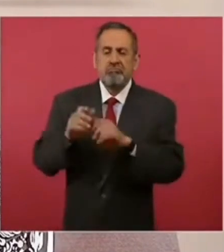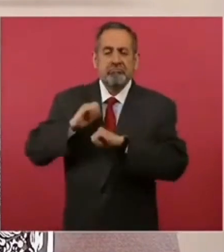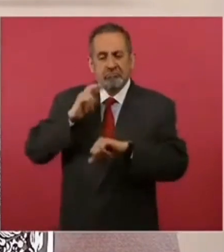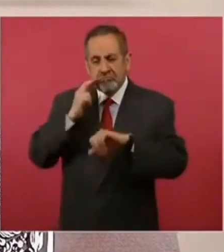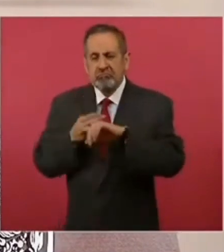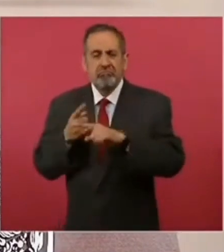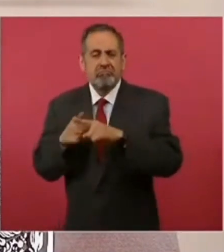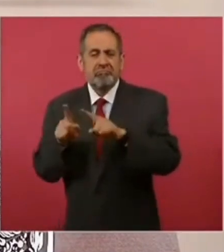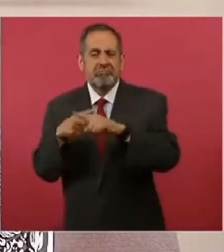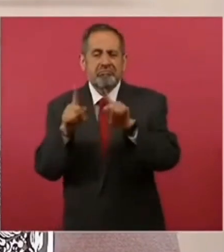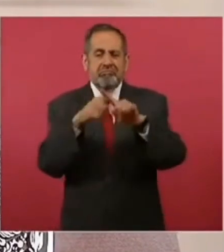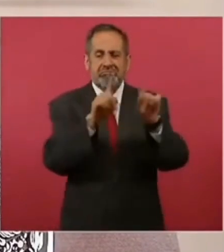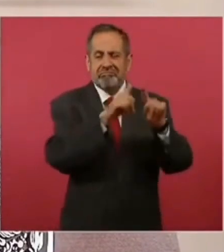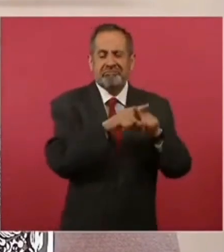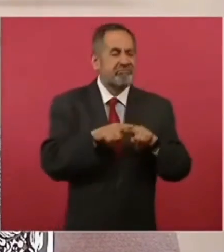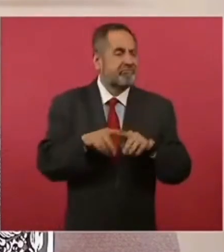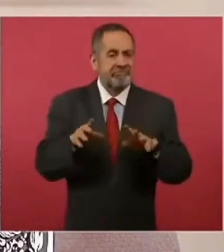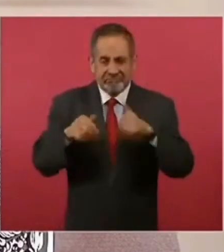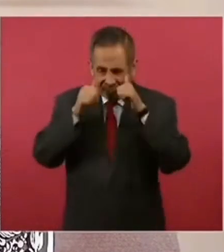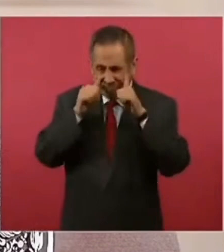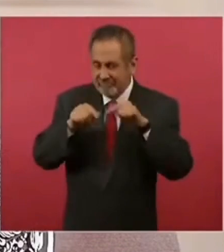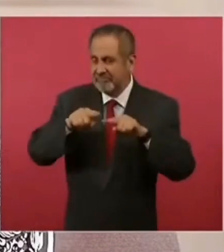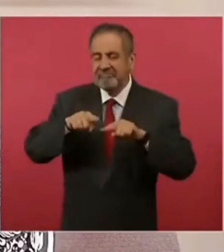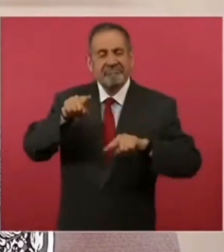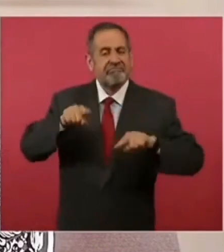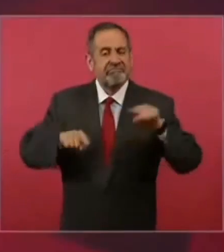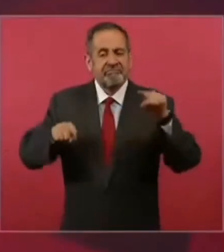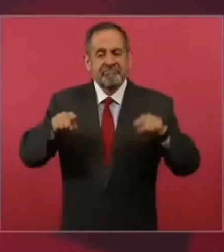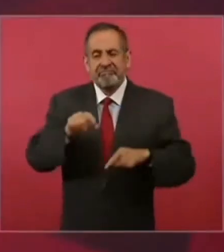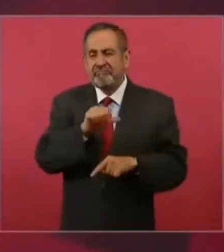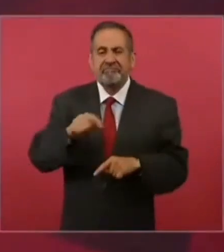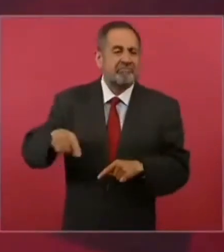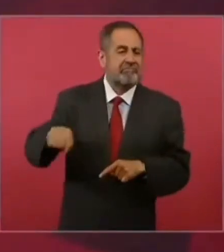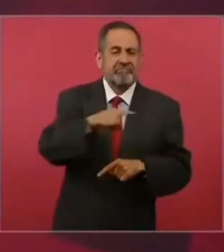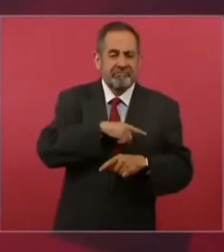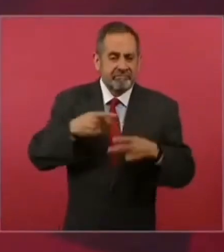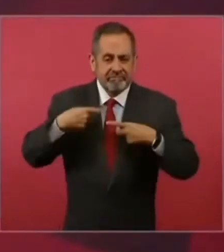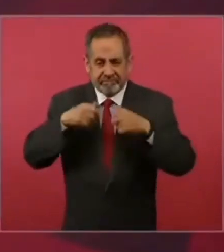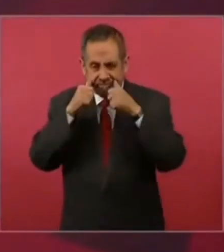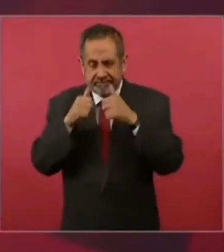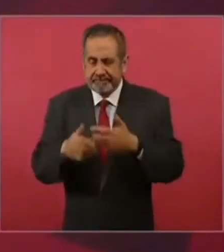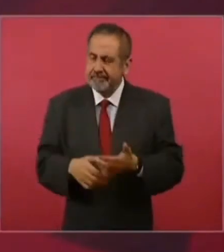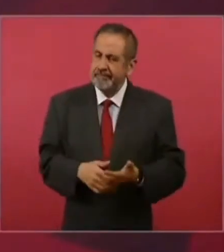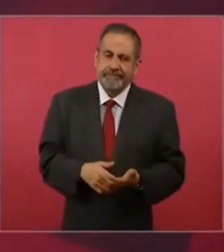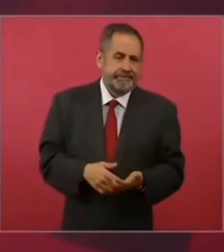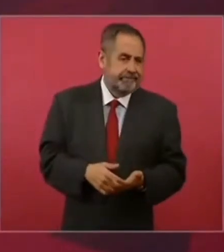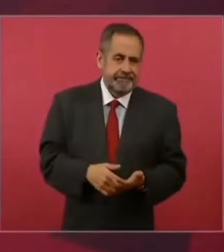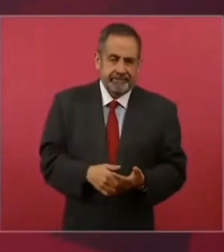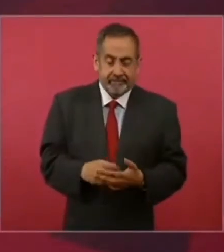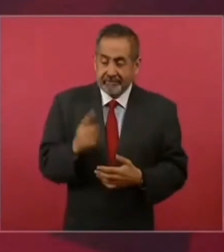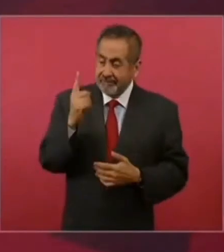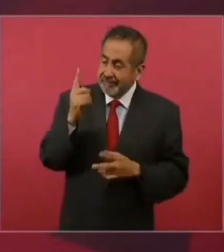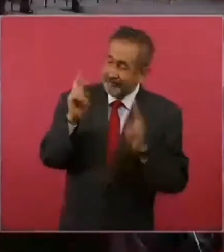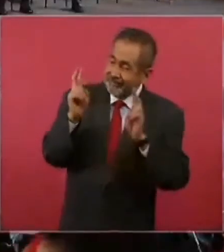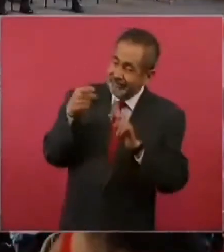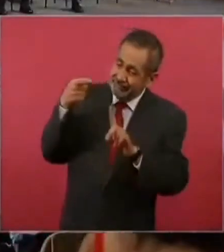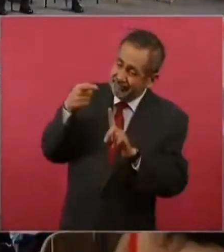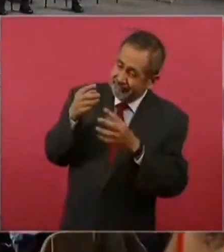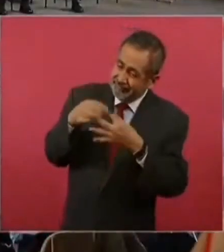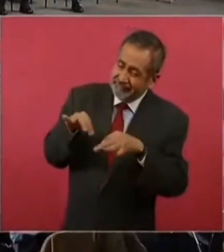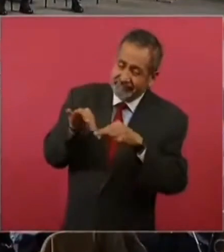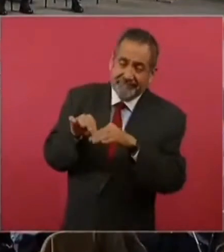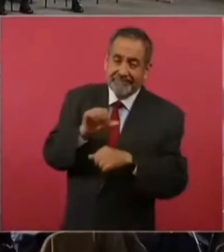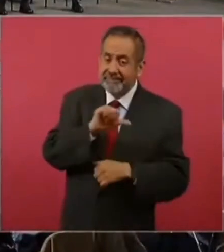obviamente diversos modelos de atención a la gente, en un tema tan sensible como el tema